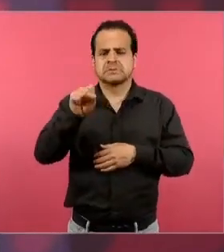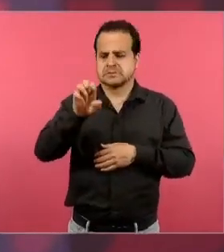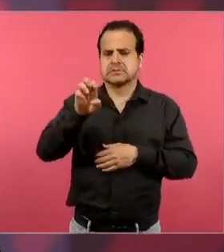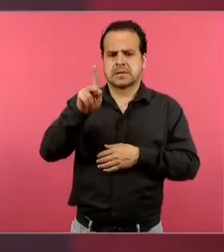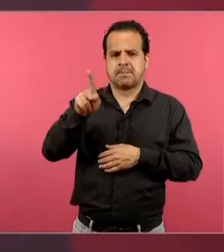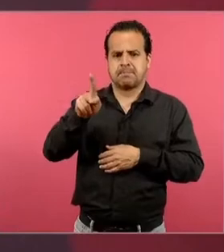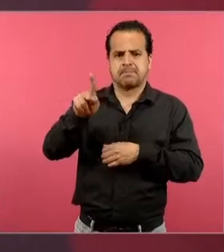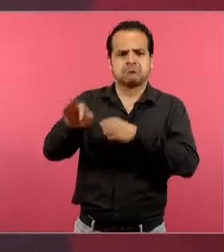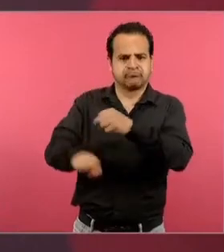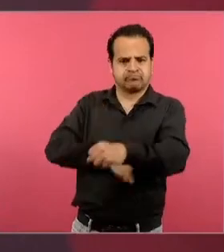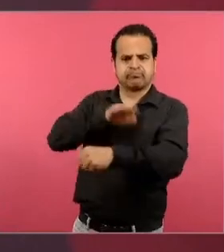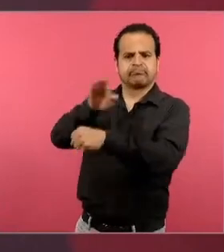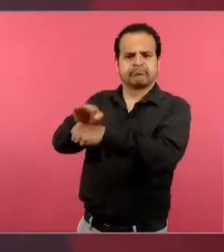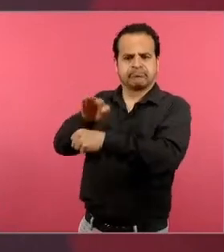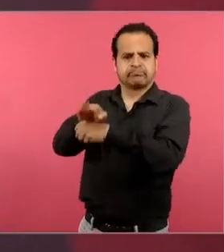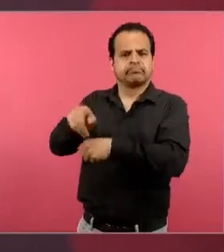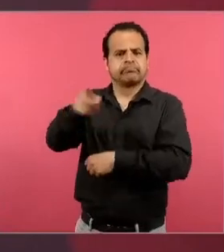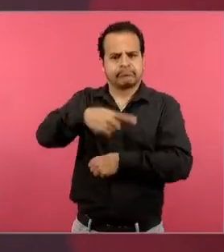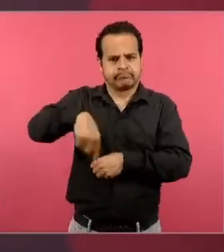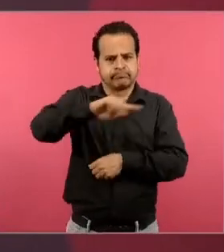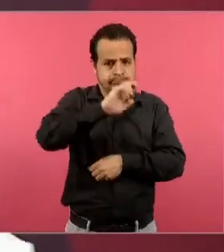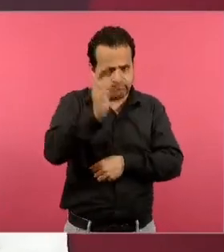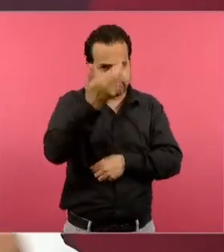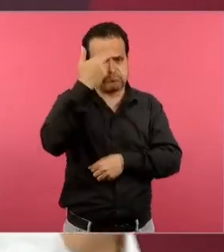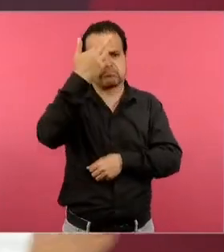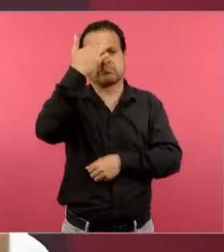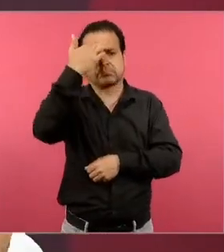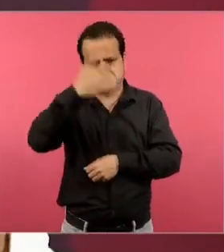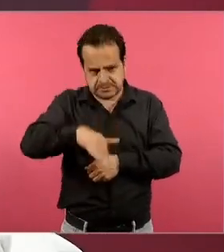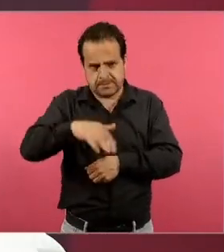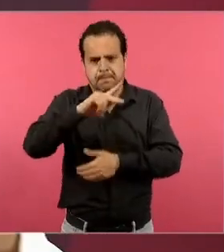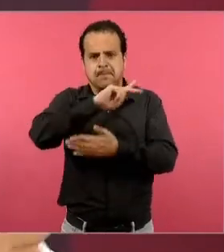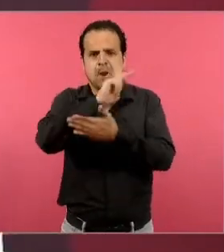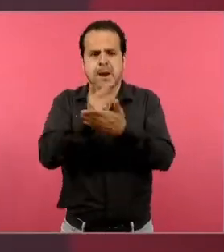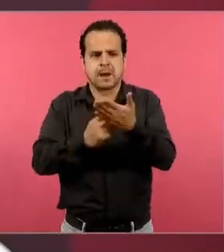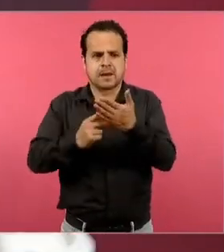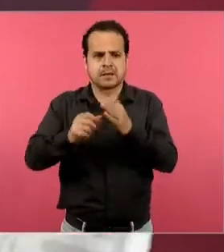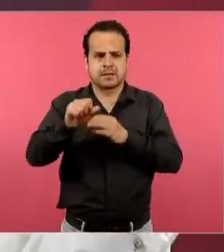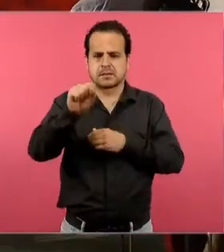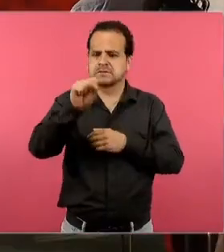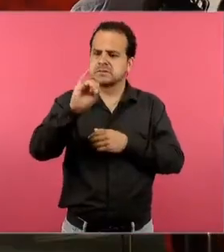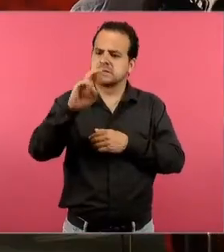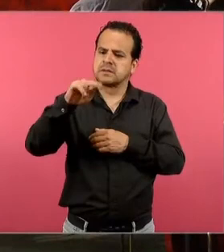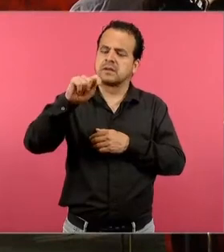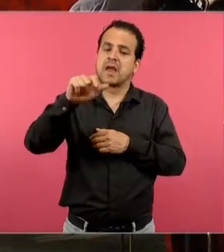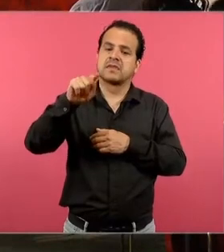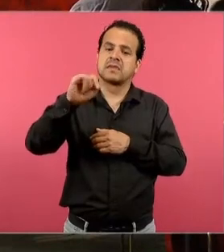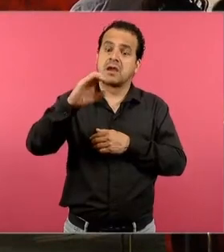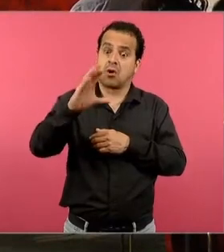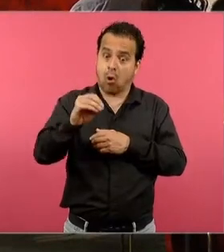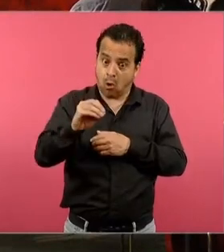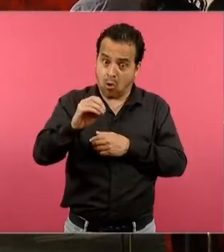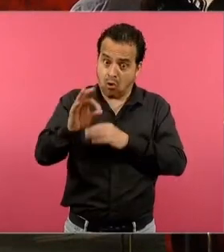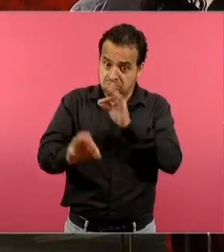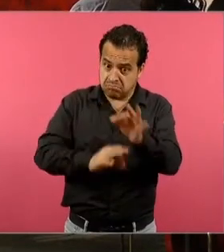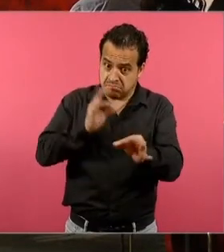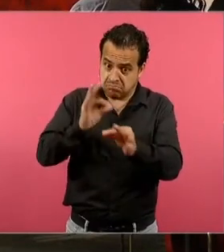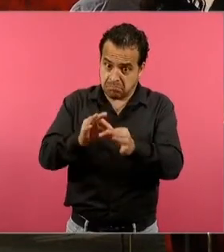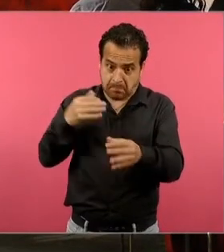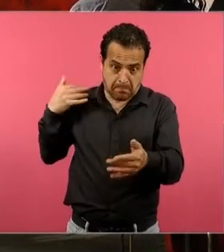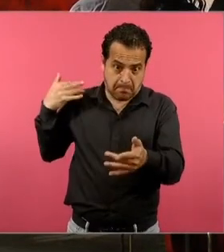elaborados con programas sintéticos, trabajados durante el tiempo que te digo de estas